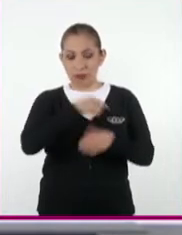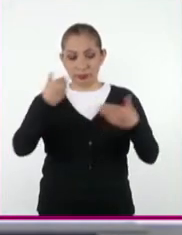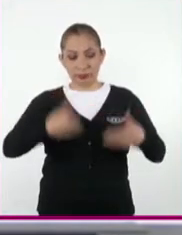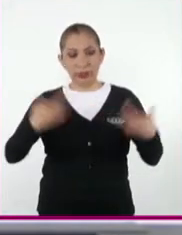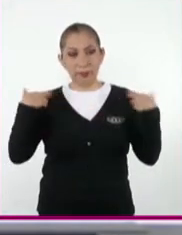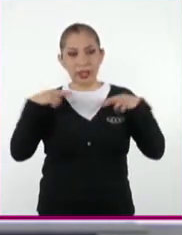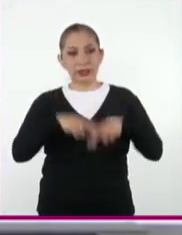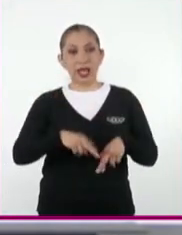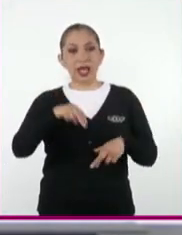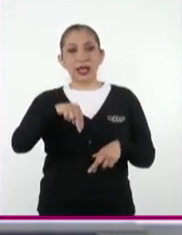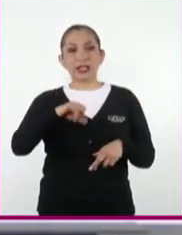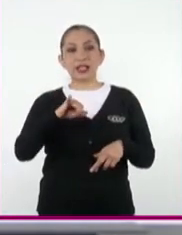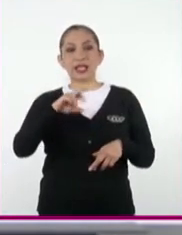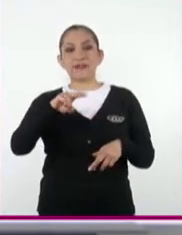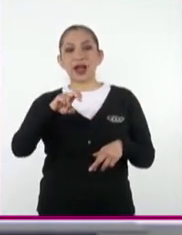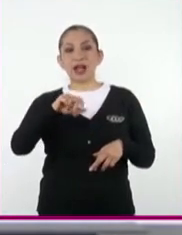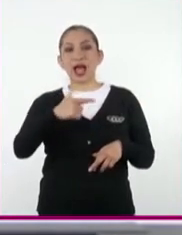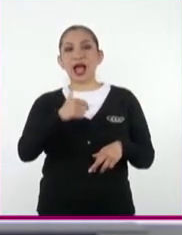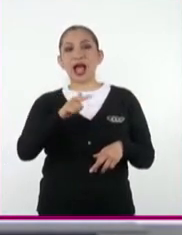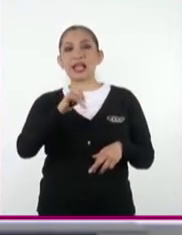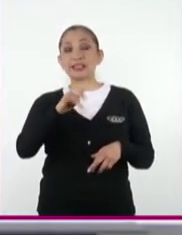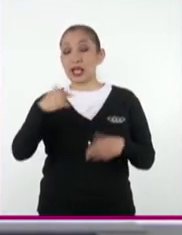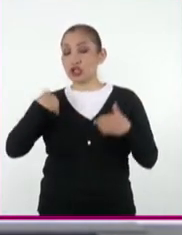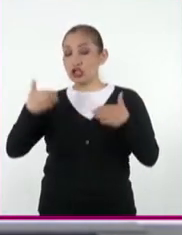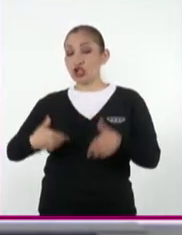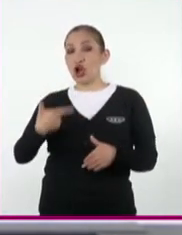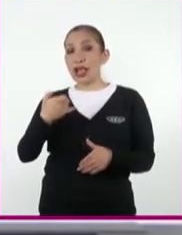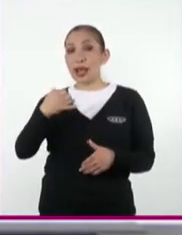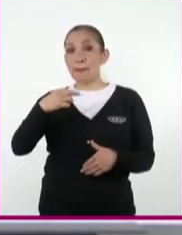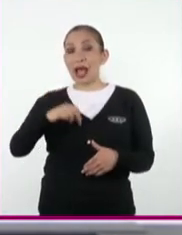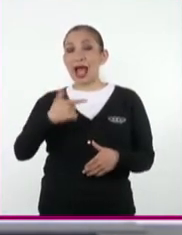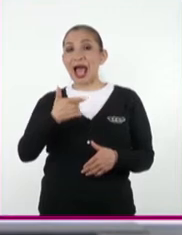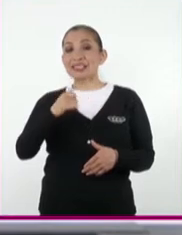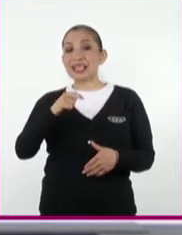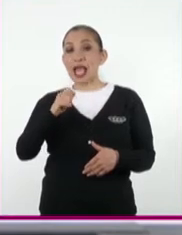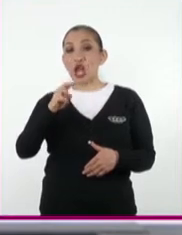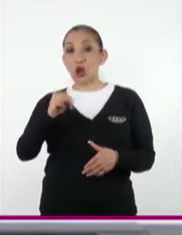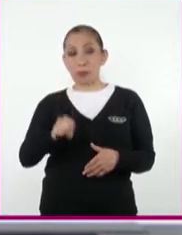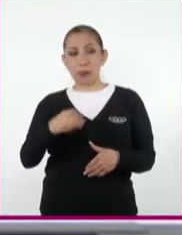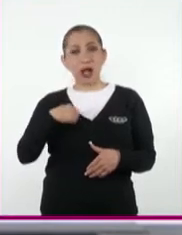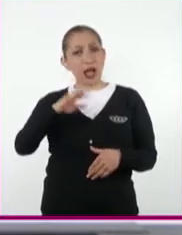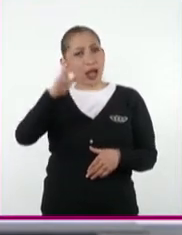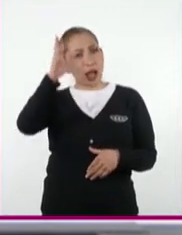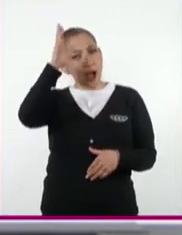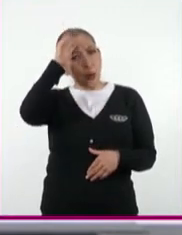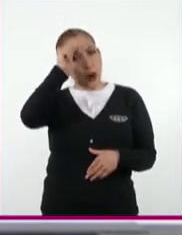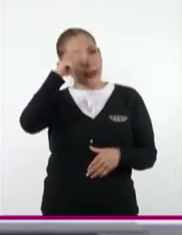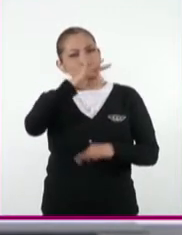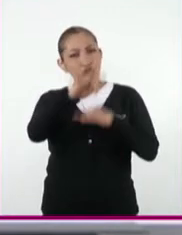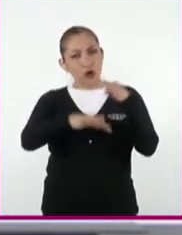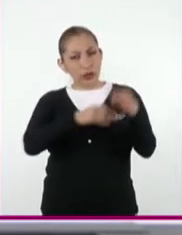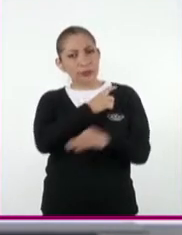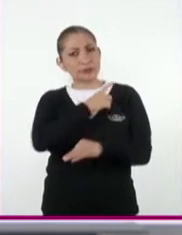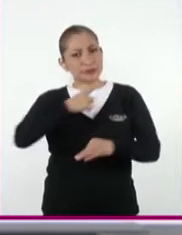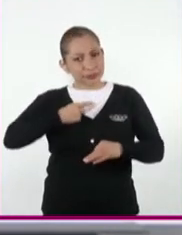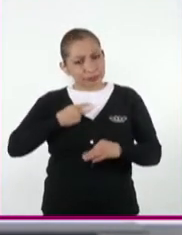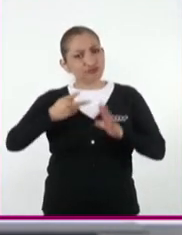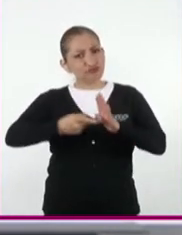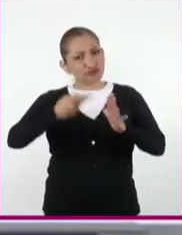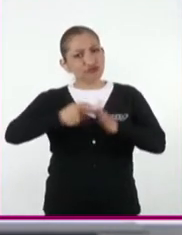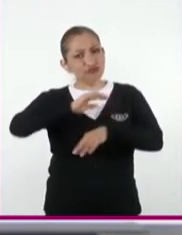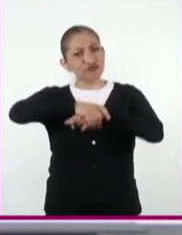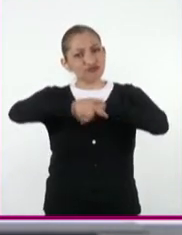maestra Nirvana Galicia Juárez. Y yo soy Germán Gastelum. Y les quiero recordar que todos debemos lavarnos